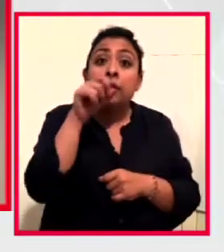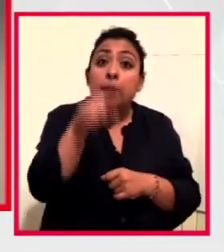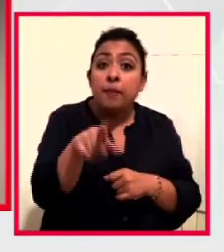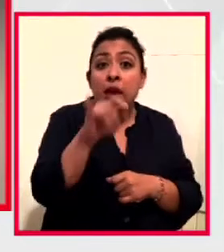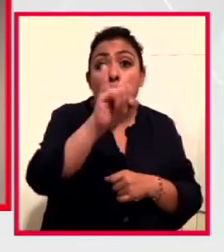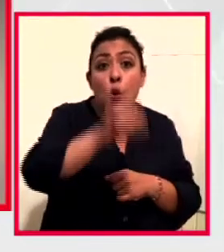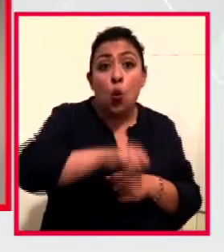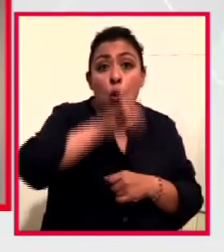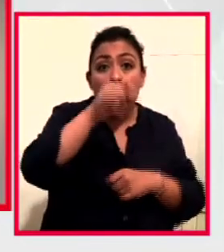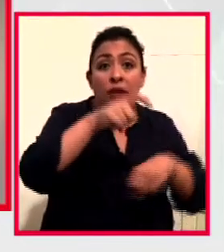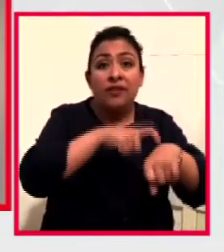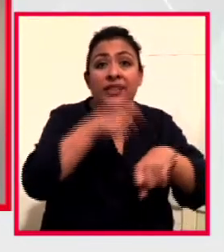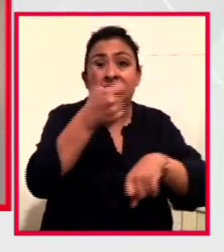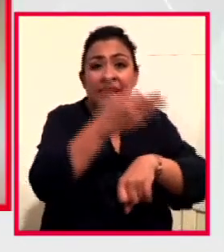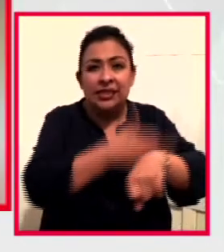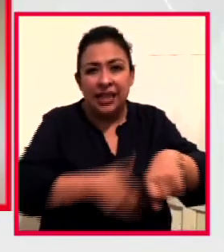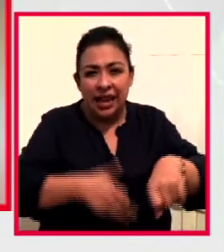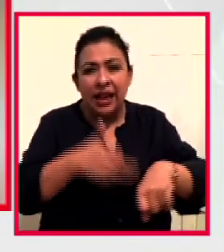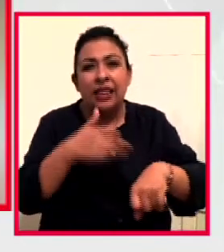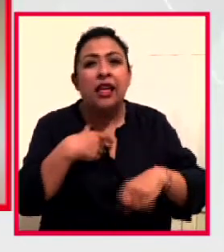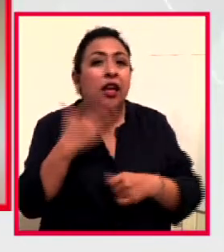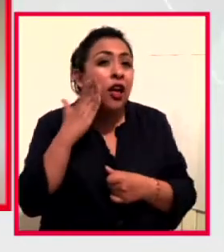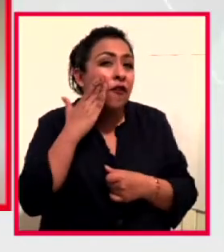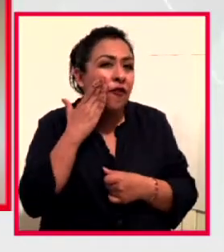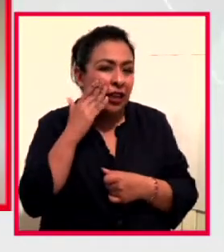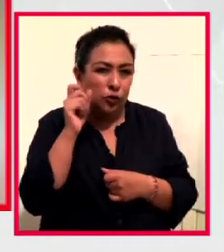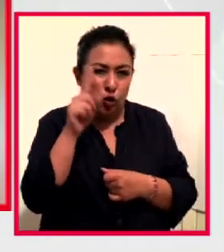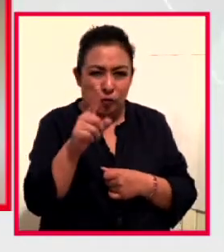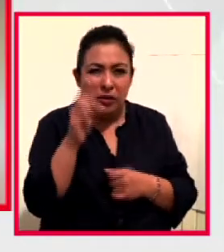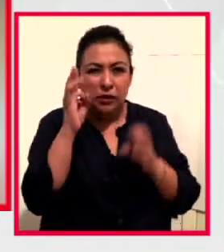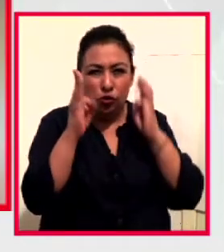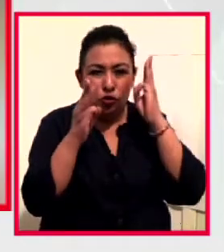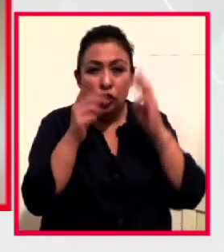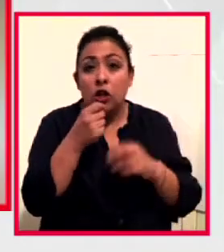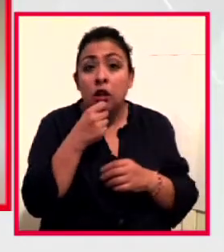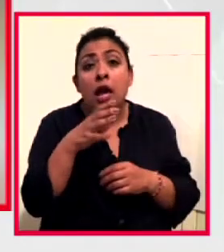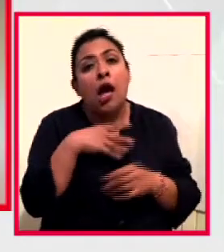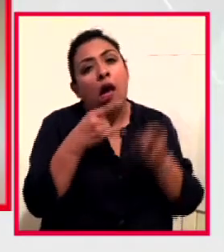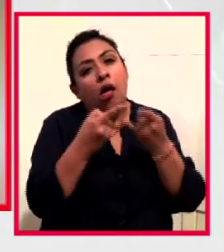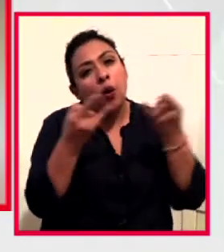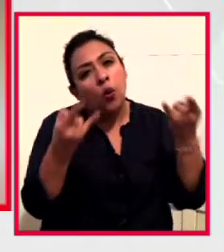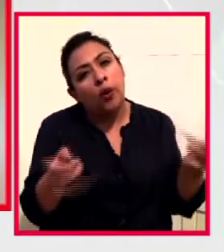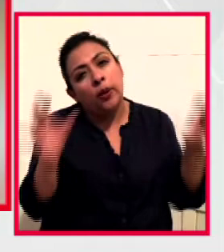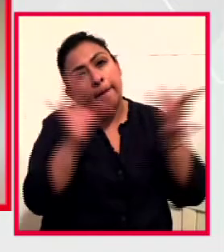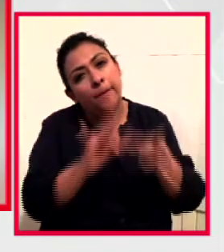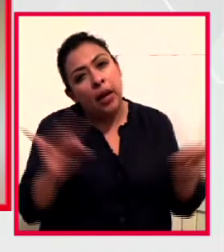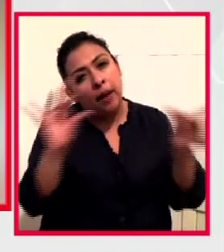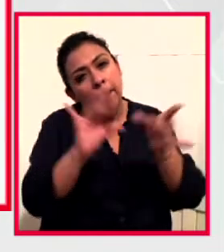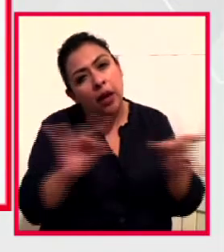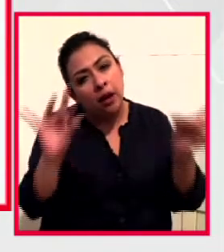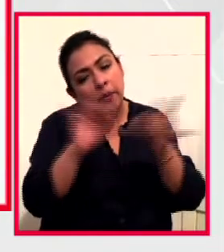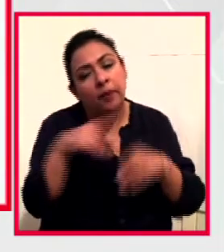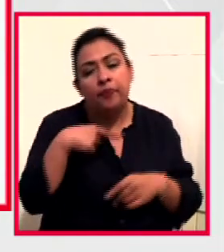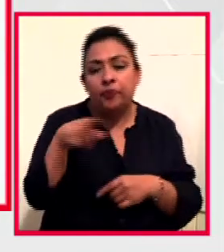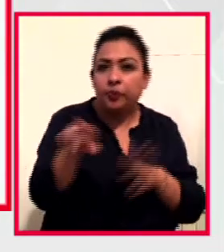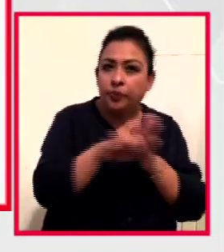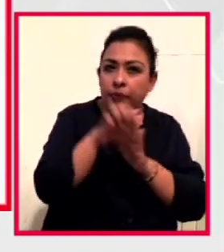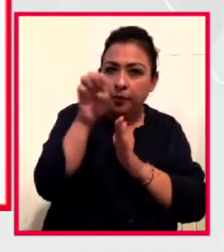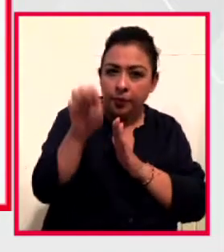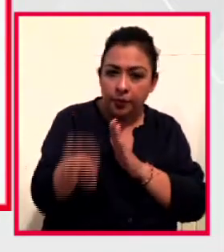jueves a las 6 de la tarde en la página de Facebook del recinto hay una sesión de cuentacuentos. En el caso del